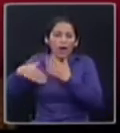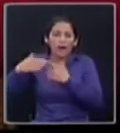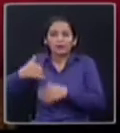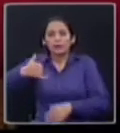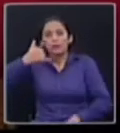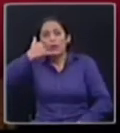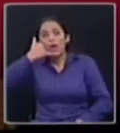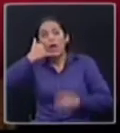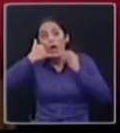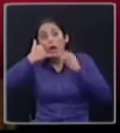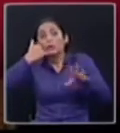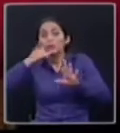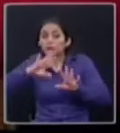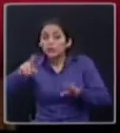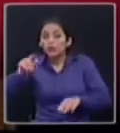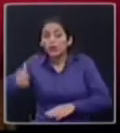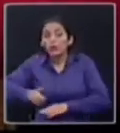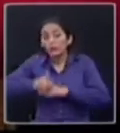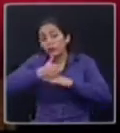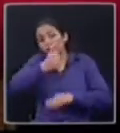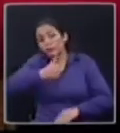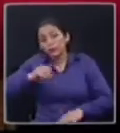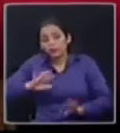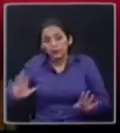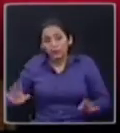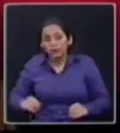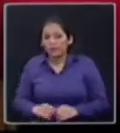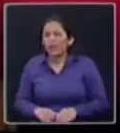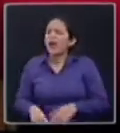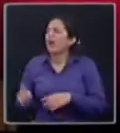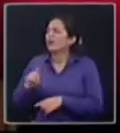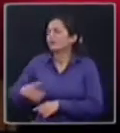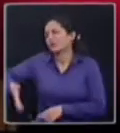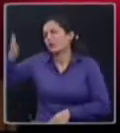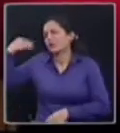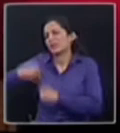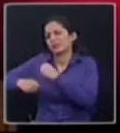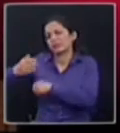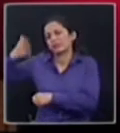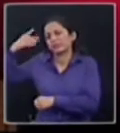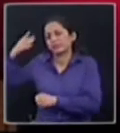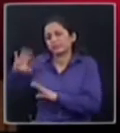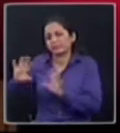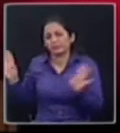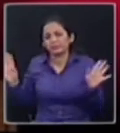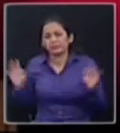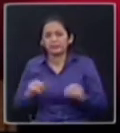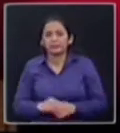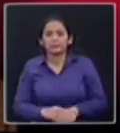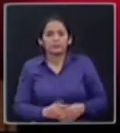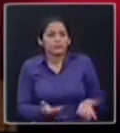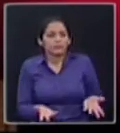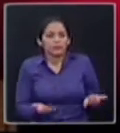pasado. No puede volver. Pero déjeme terminar, por favor. Pero solamente le estoy diciendo el Consejo de Participación Ciudadana y Control Social. Correcto.